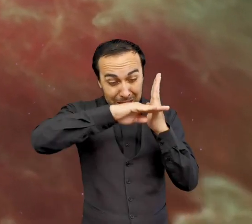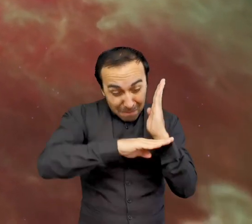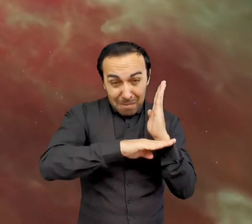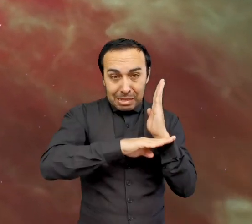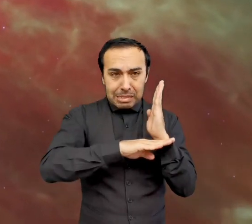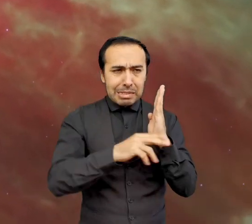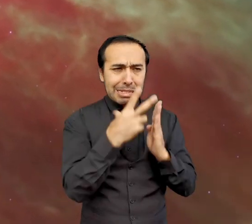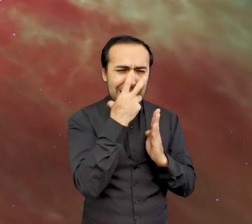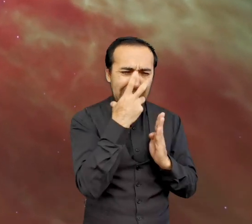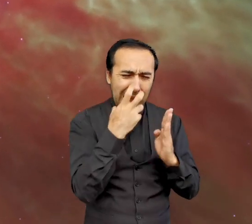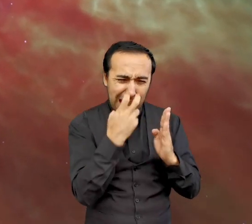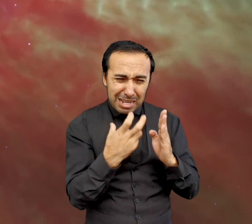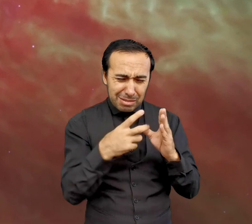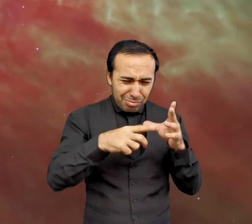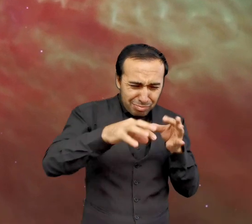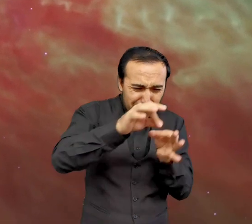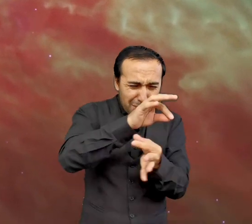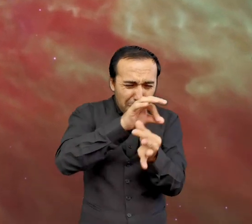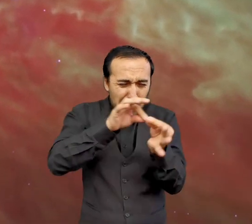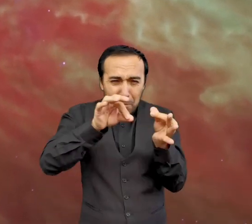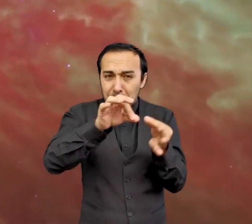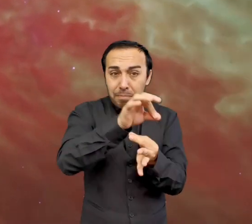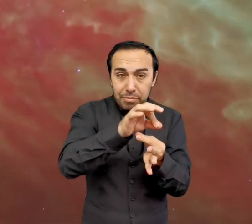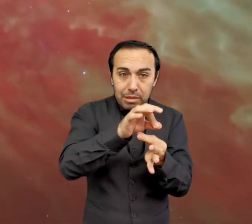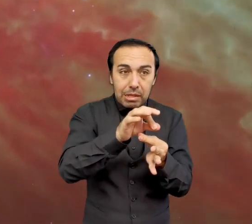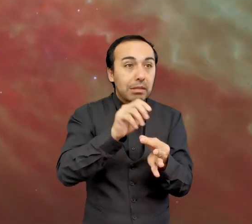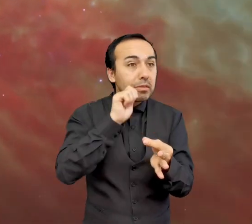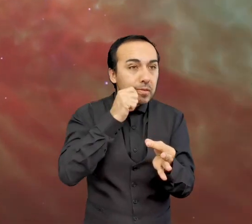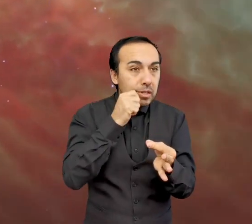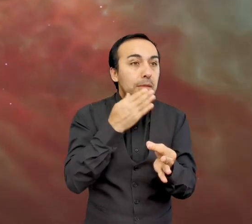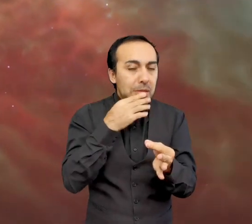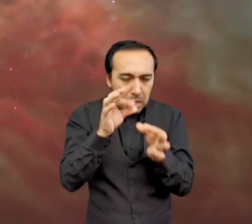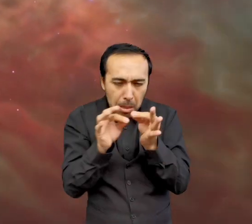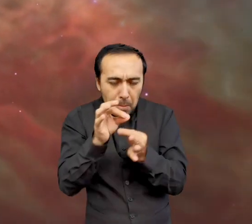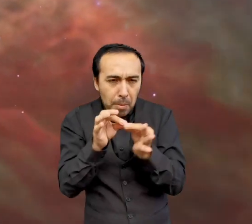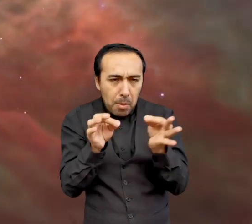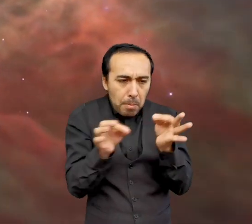gases se vuelven moleculares, lo que significa que los átomos se unen entre sí.